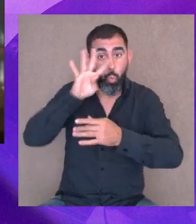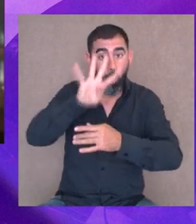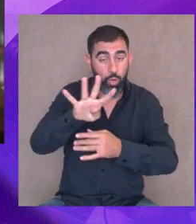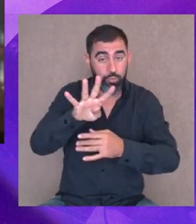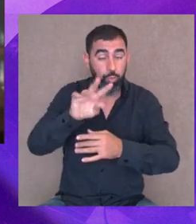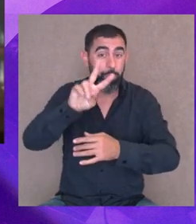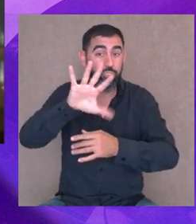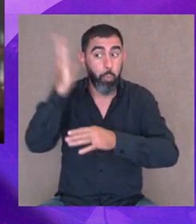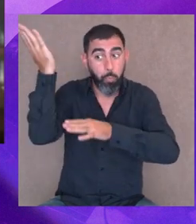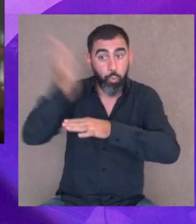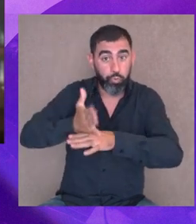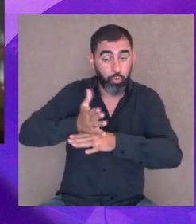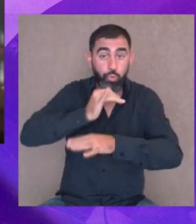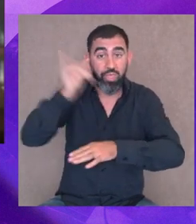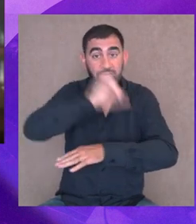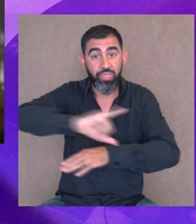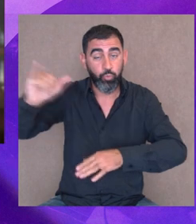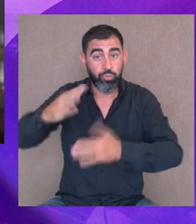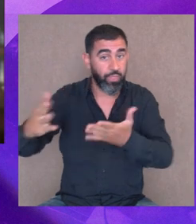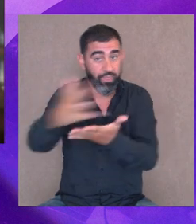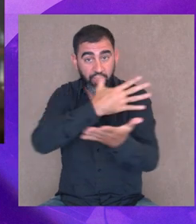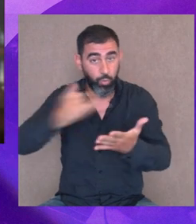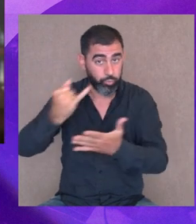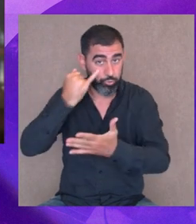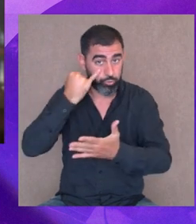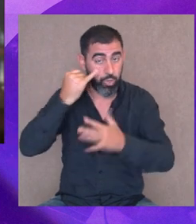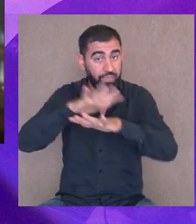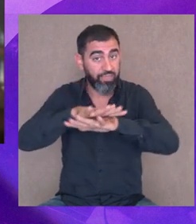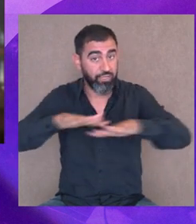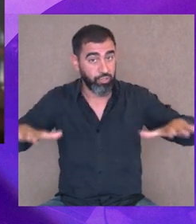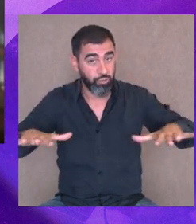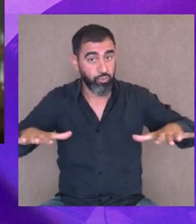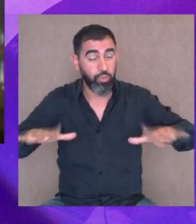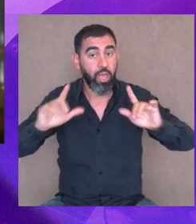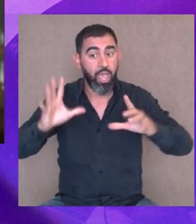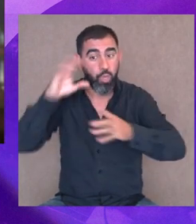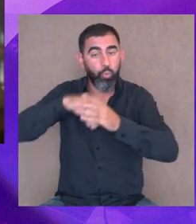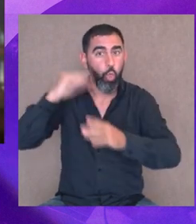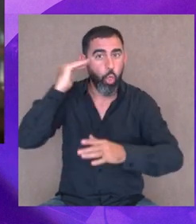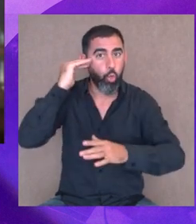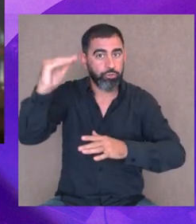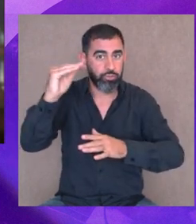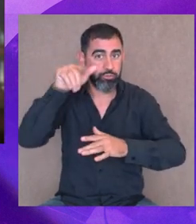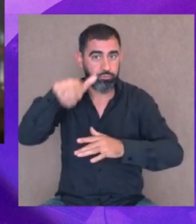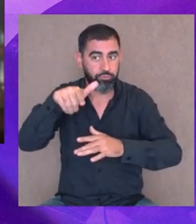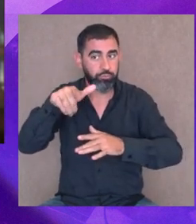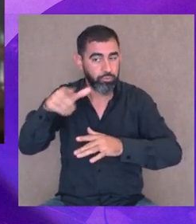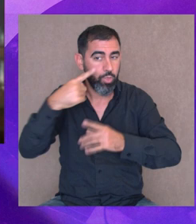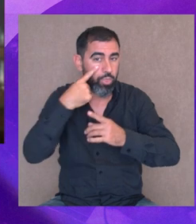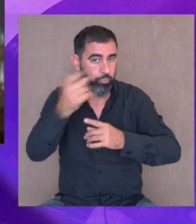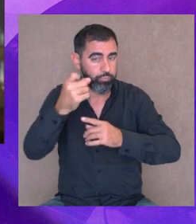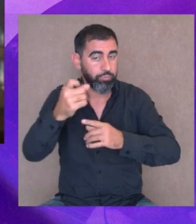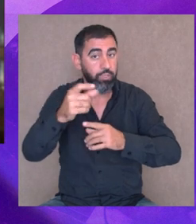parte de las denuncias de abuso sexual infantil se dan a través de los docentes y las docentes, que son quienes